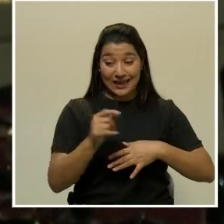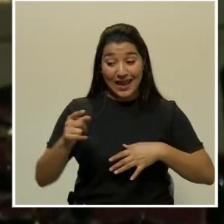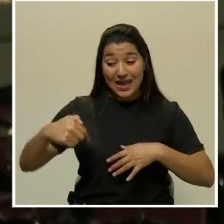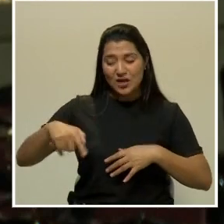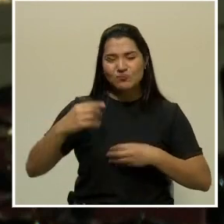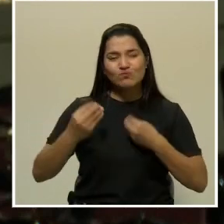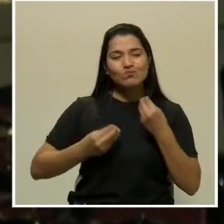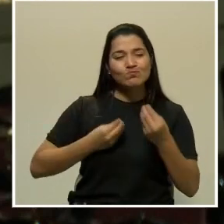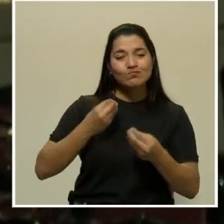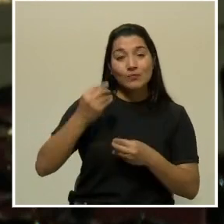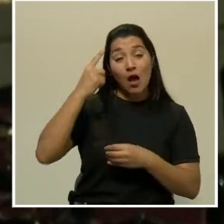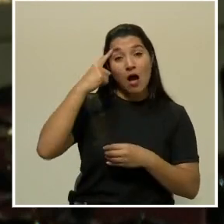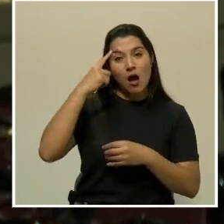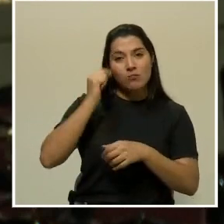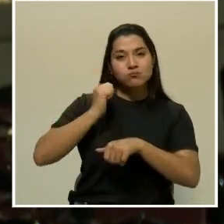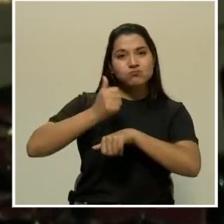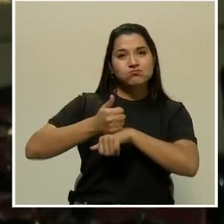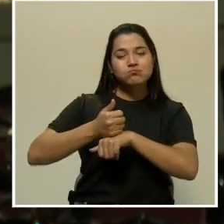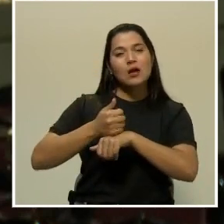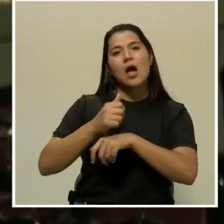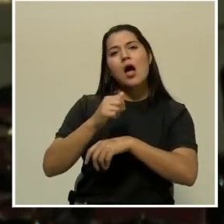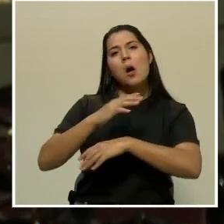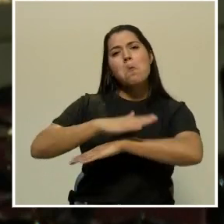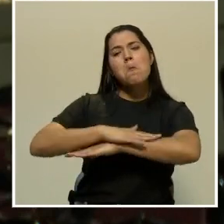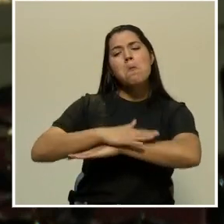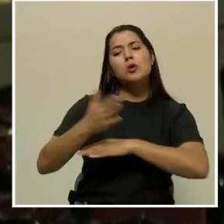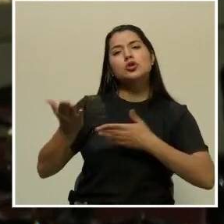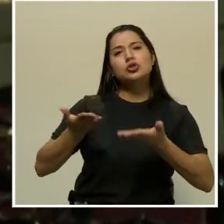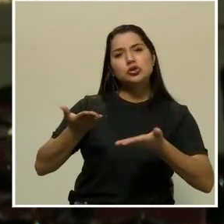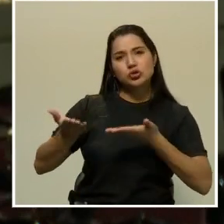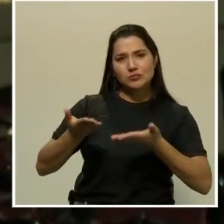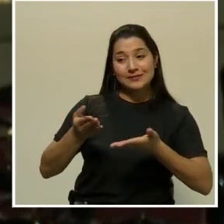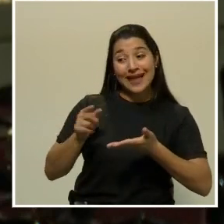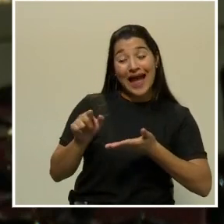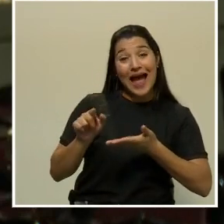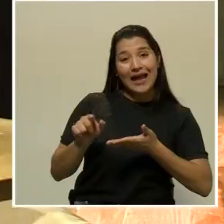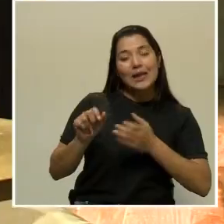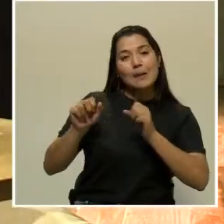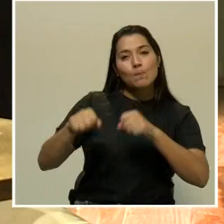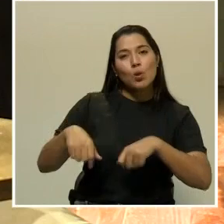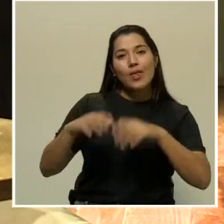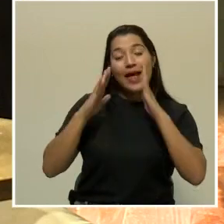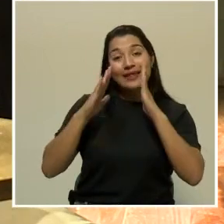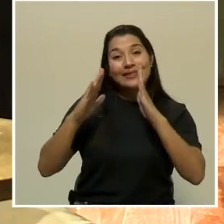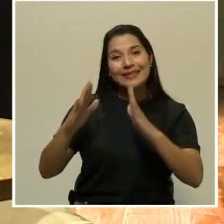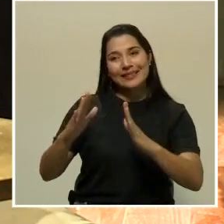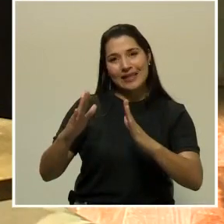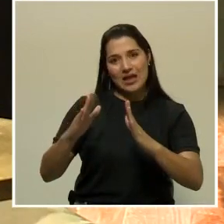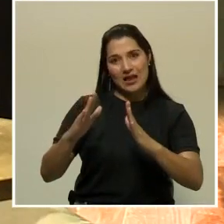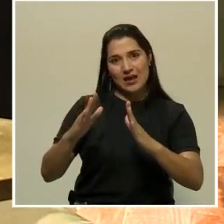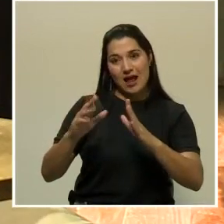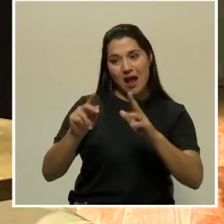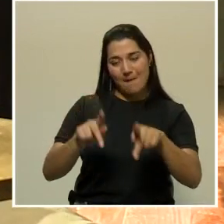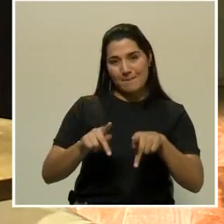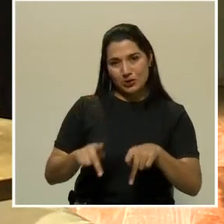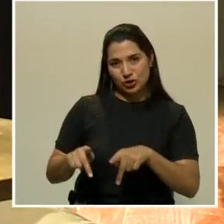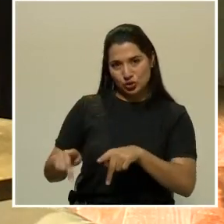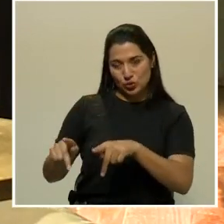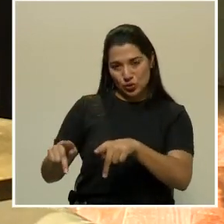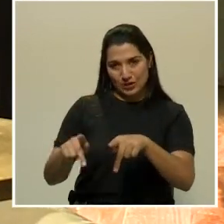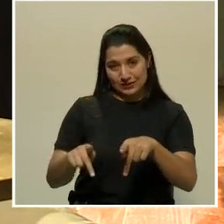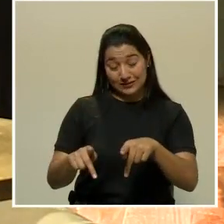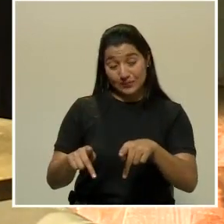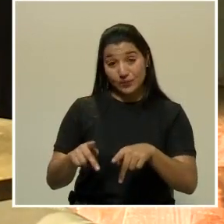muy contemporánea, una plataforma de contenidos, que pudiera atender a los públicos, porque así como lo decís,